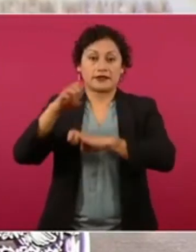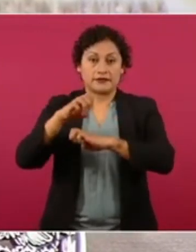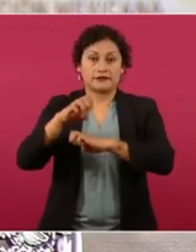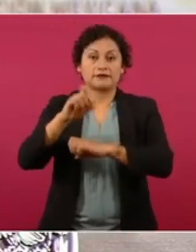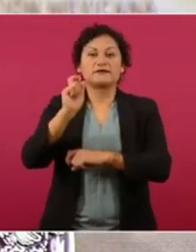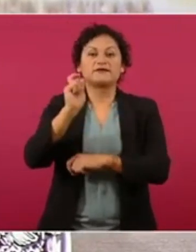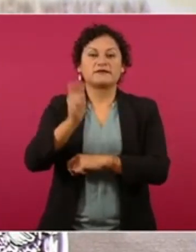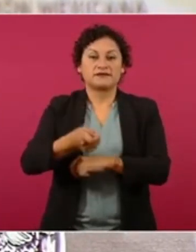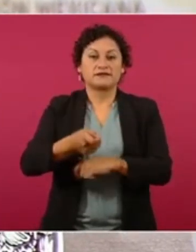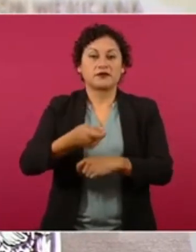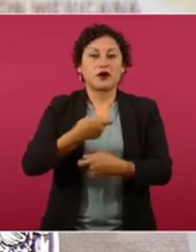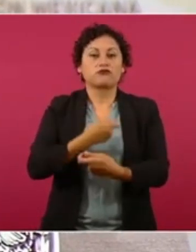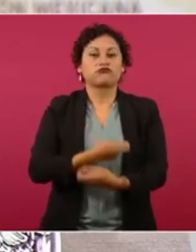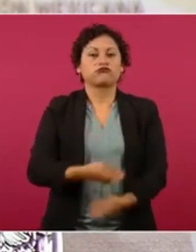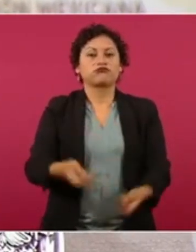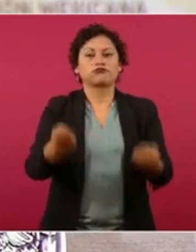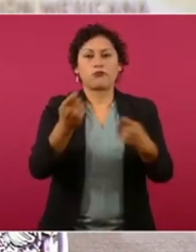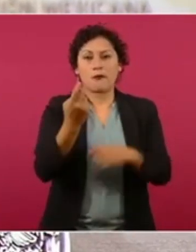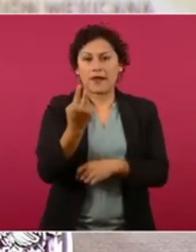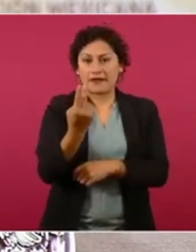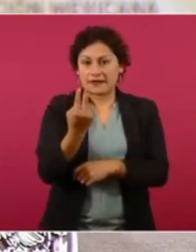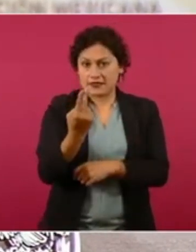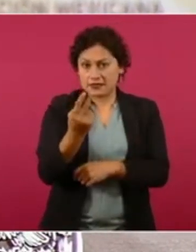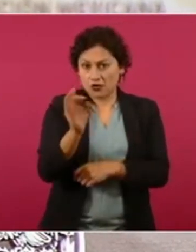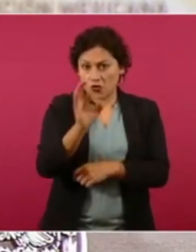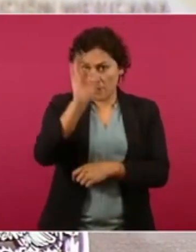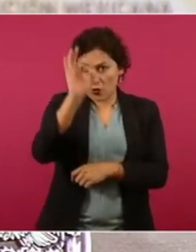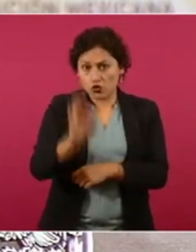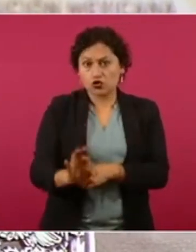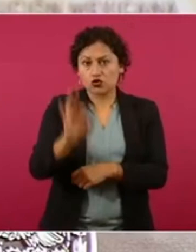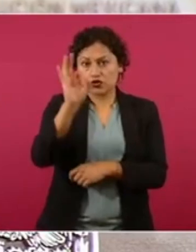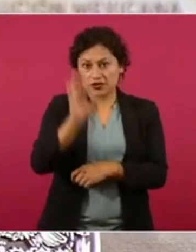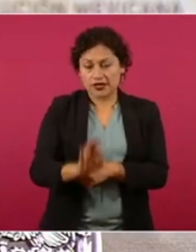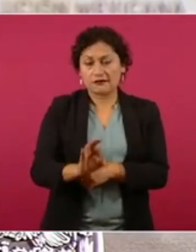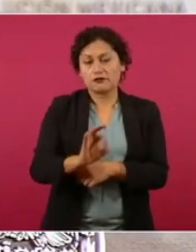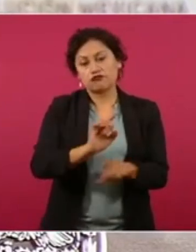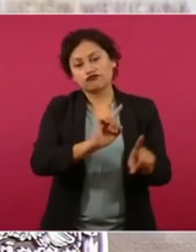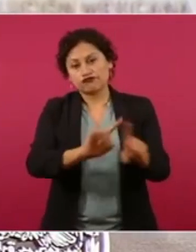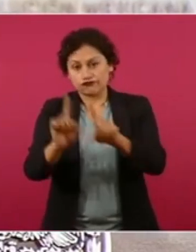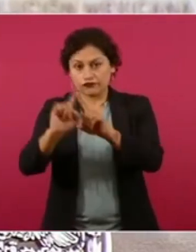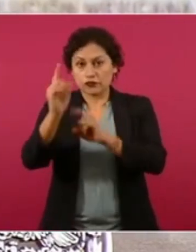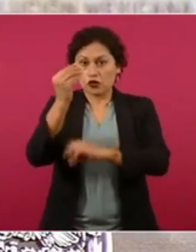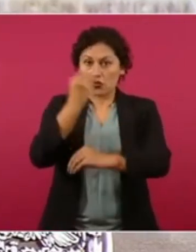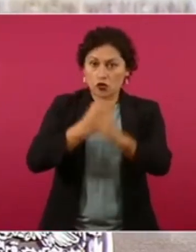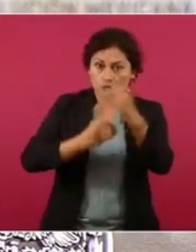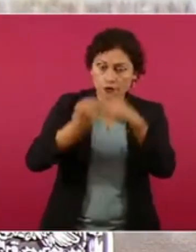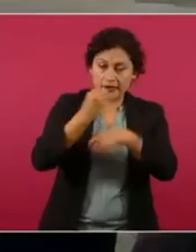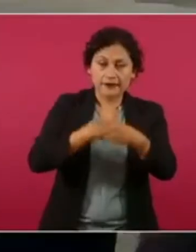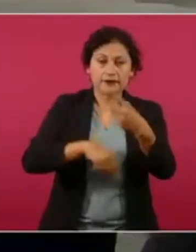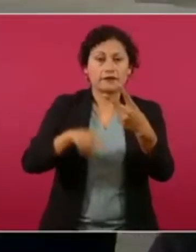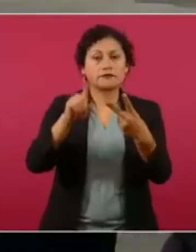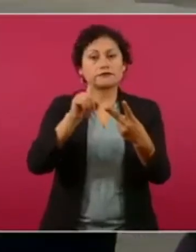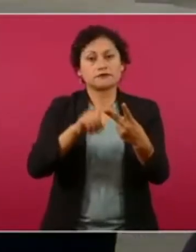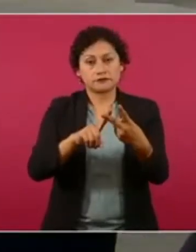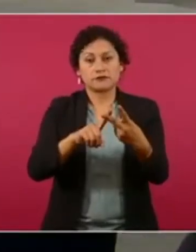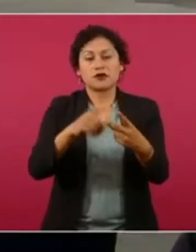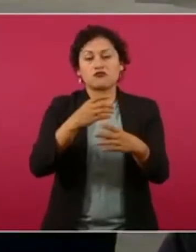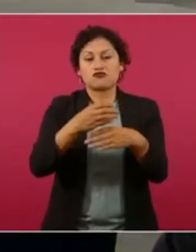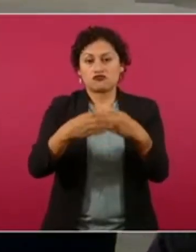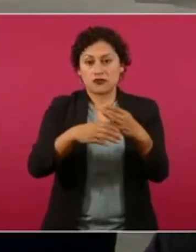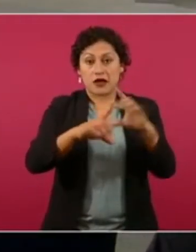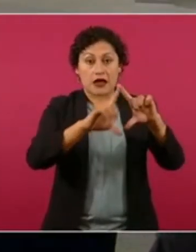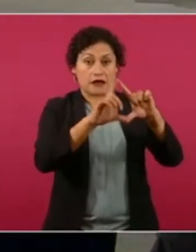de todos los alimentos del país,